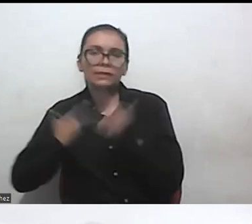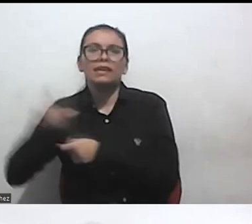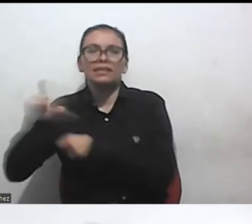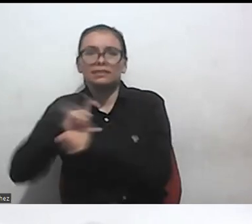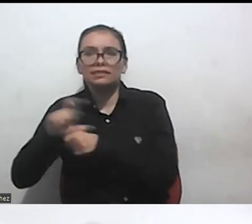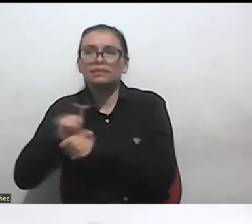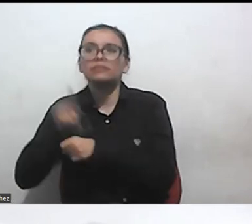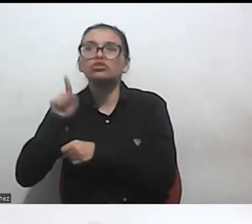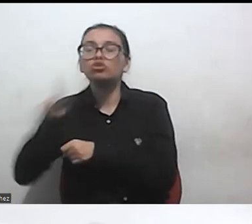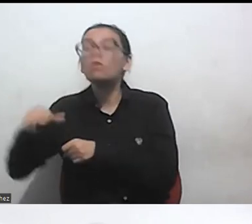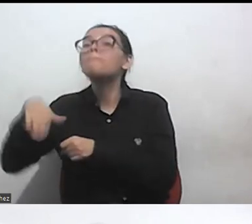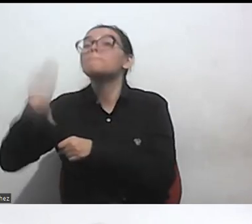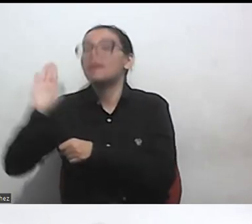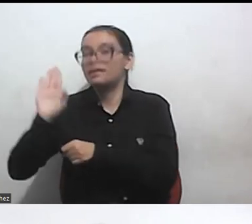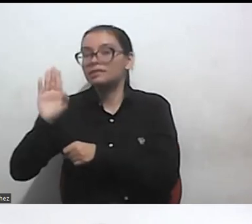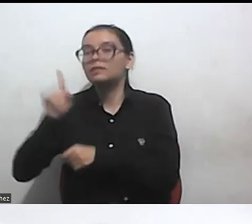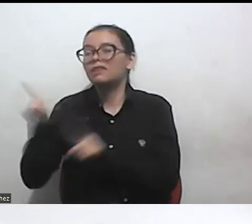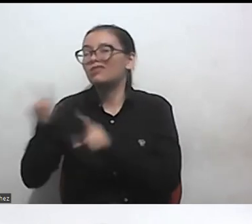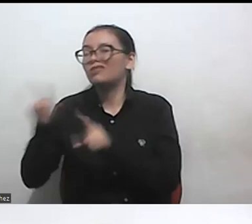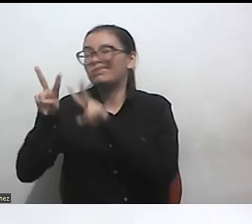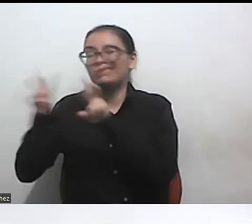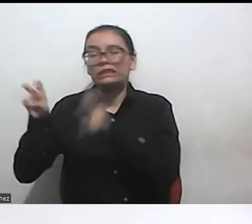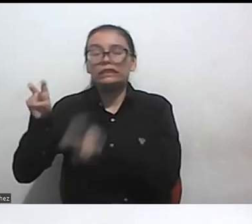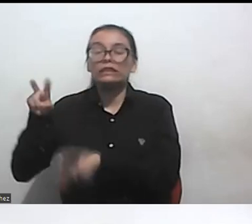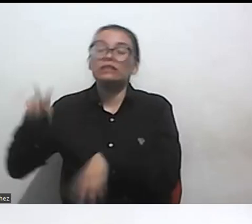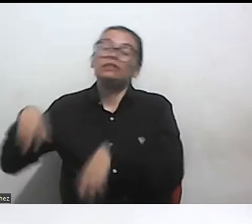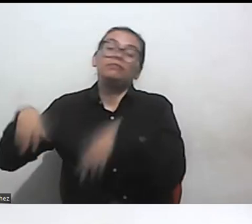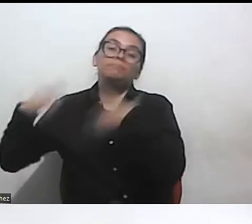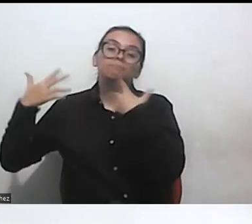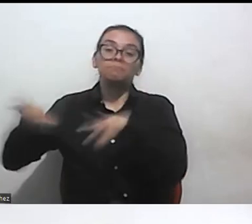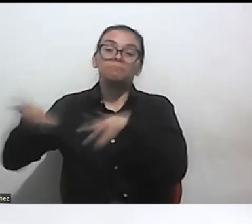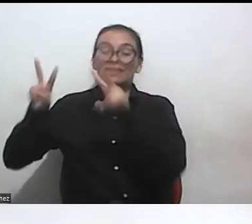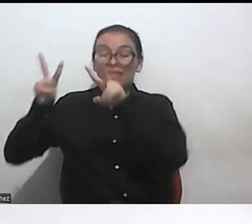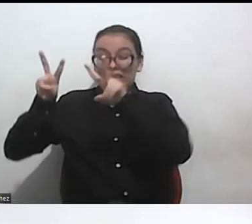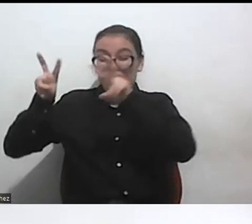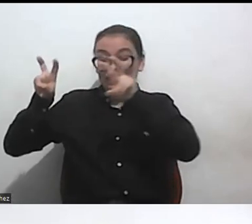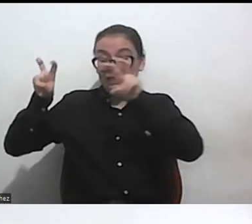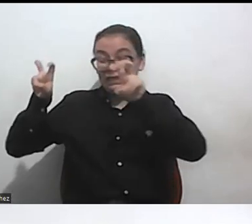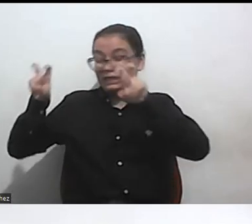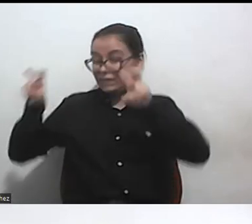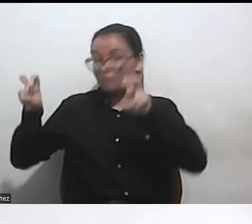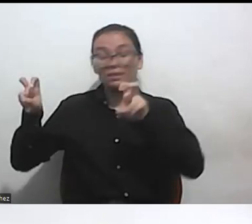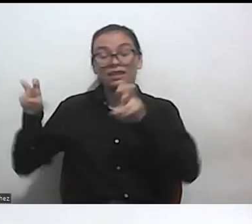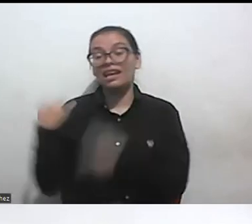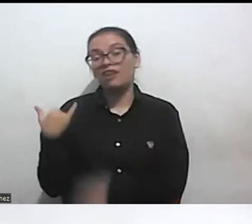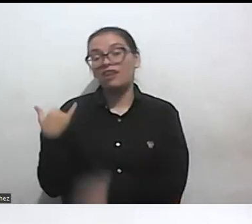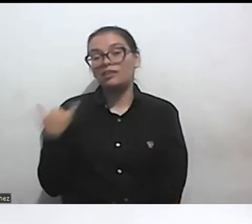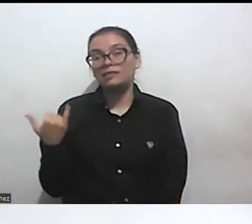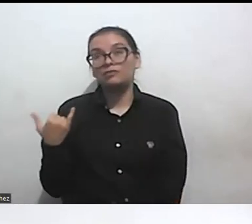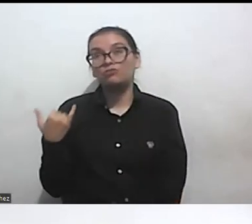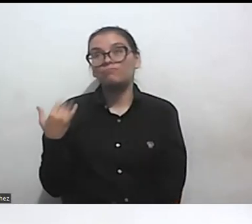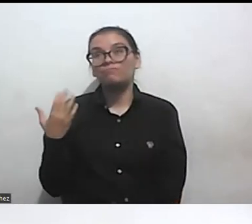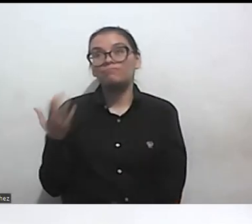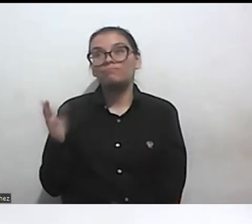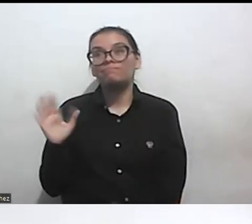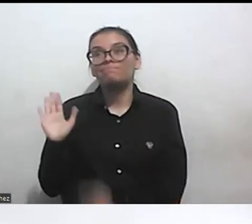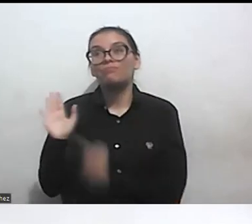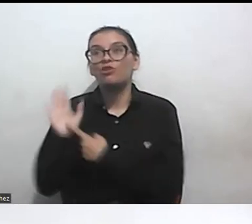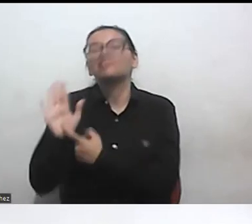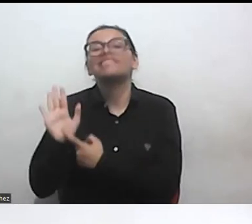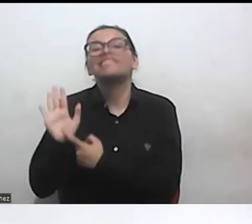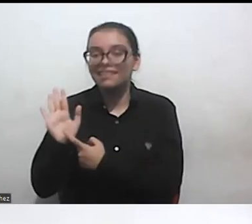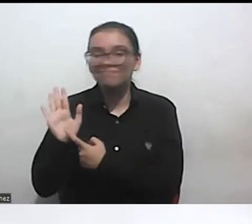pero creo que ese es un tema enorme en el que todavía no hay tantas cosas para sacar la cara